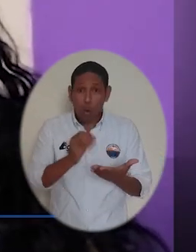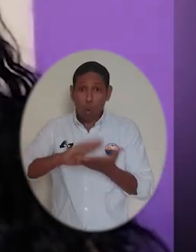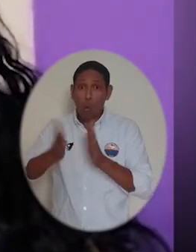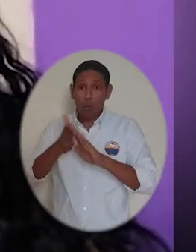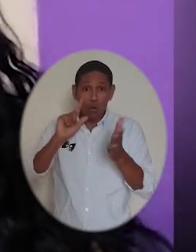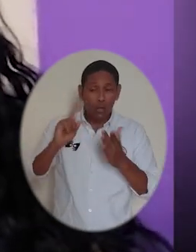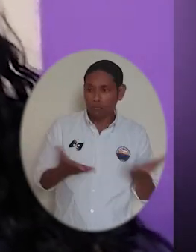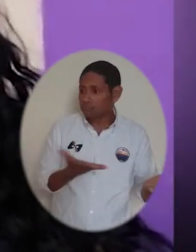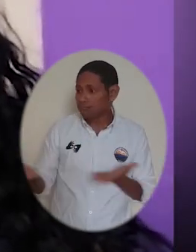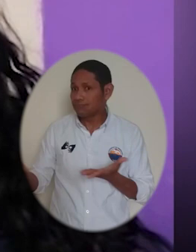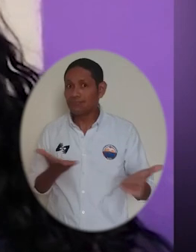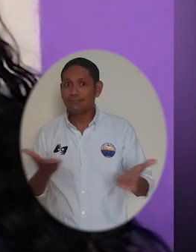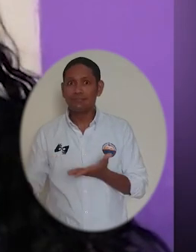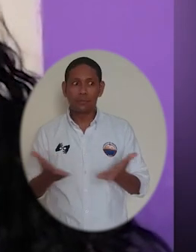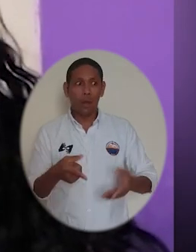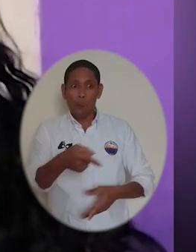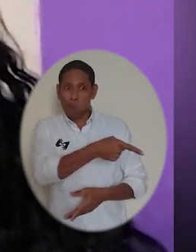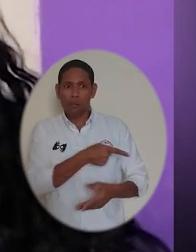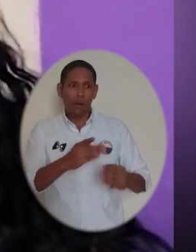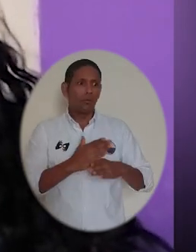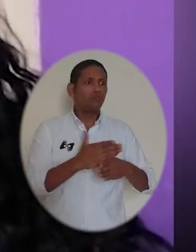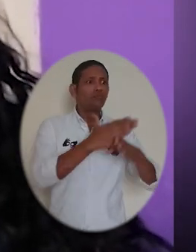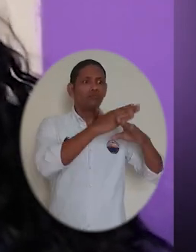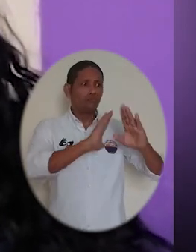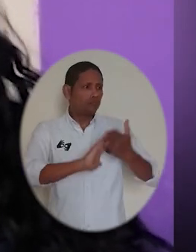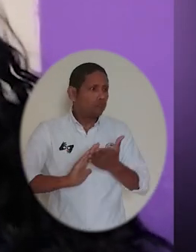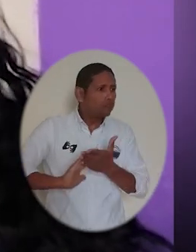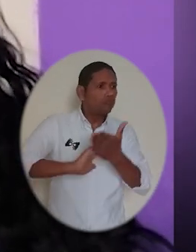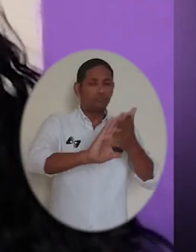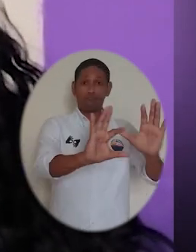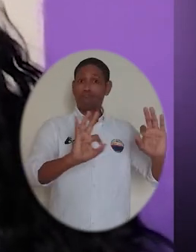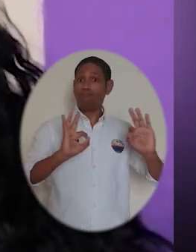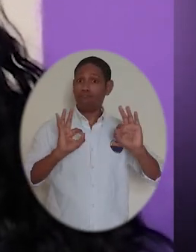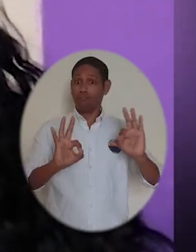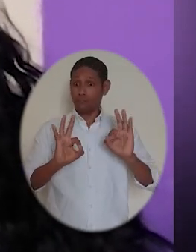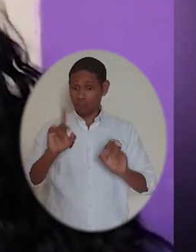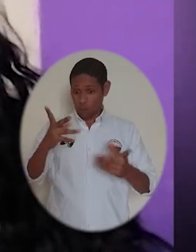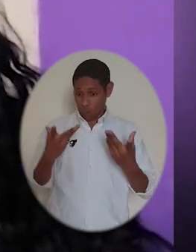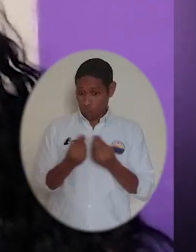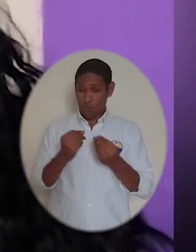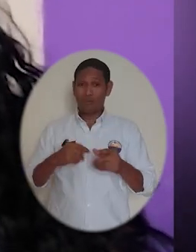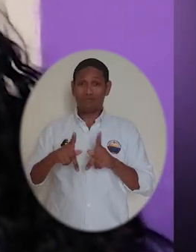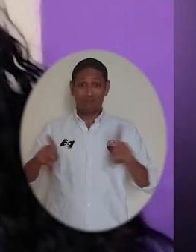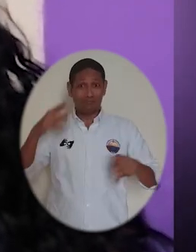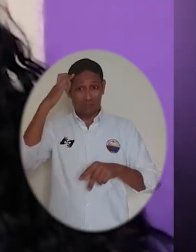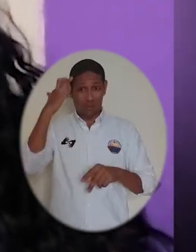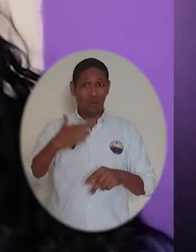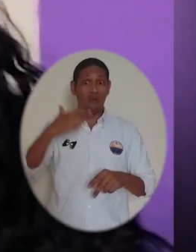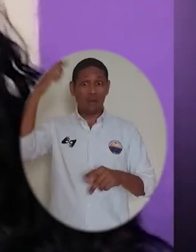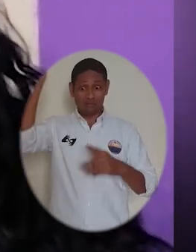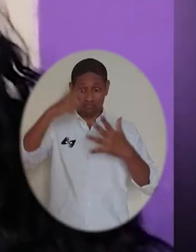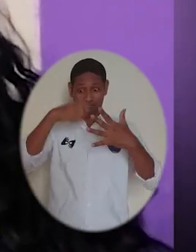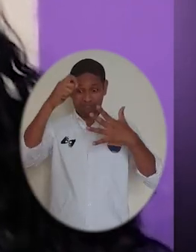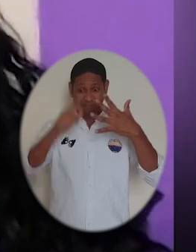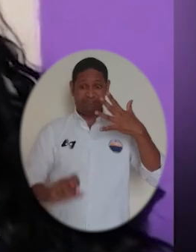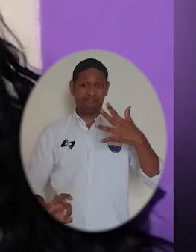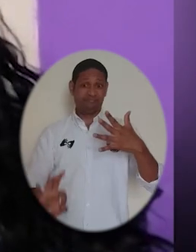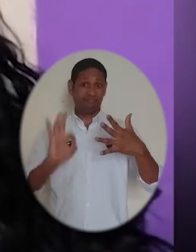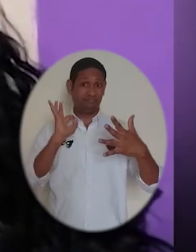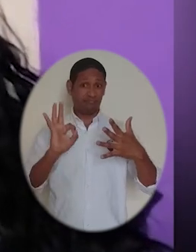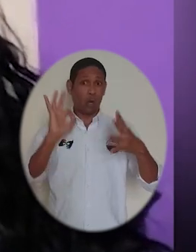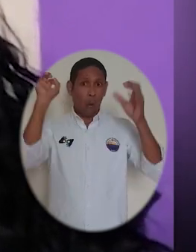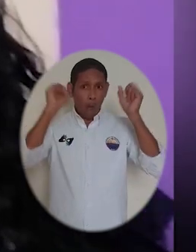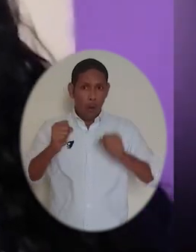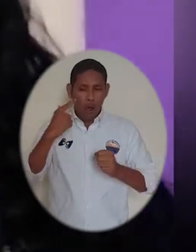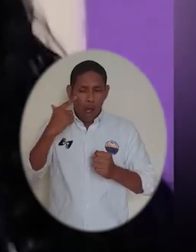biología molecular al servicio de la comunidad, con una infraestructura y equipos y profesionales altamente